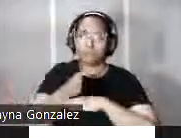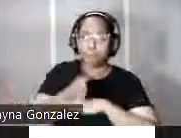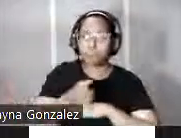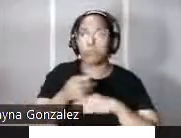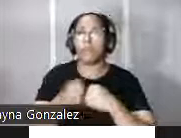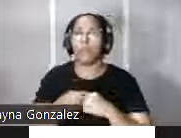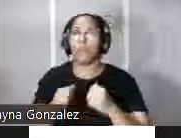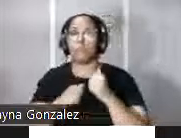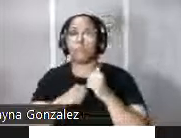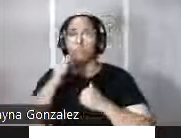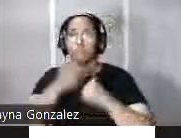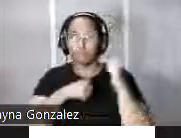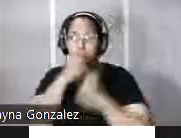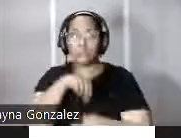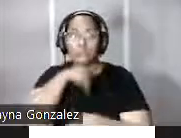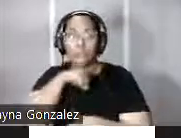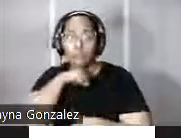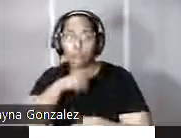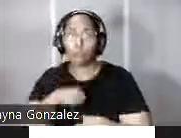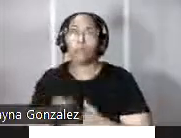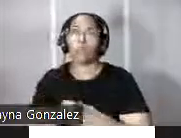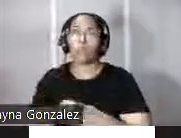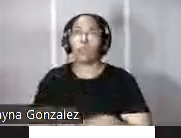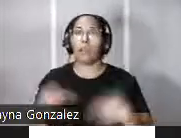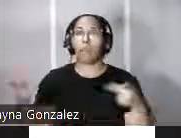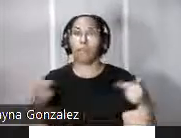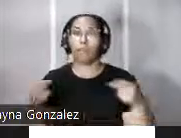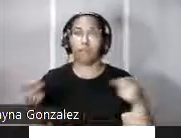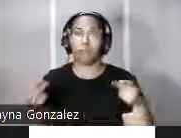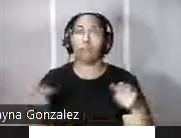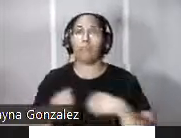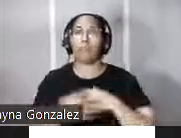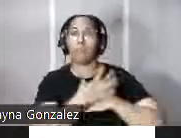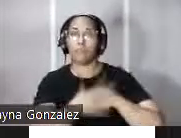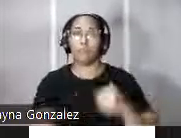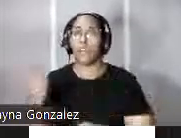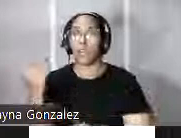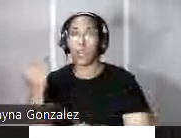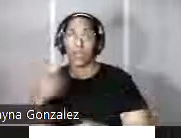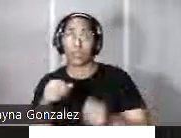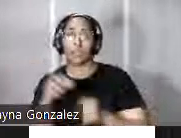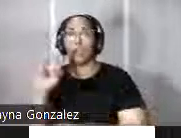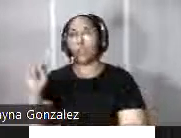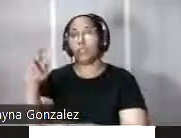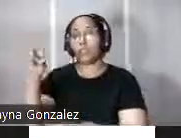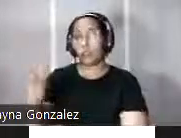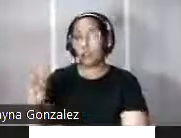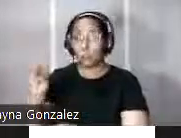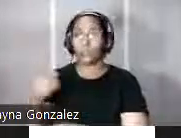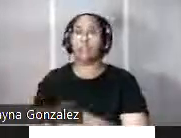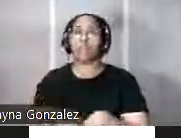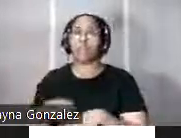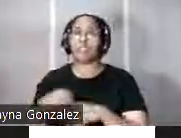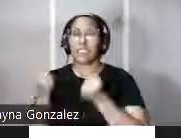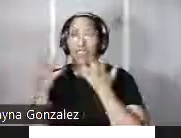peñasco de roca arenisca situado en la playa de Cangrejos a unos 15 kilómetros de la capital y su finalidad era evitar el piso